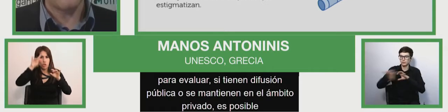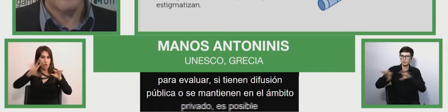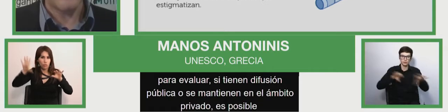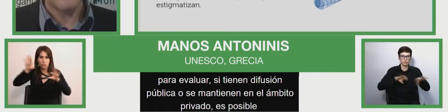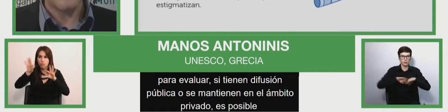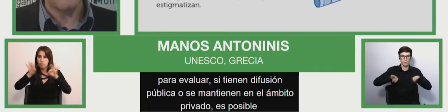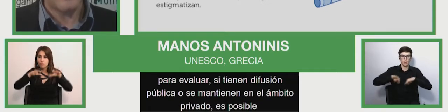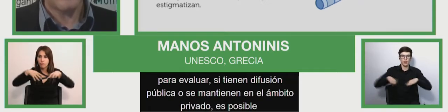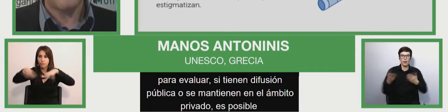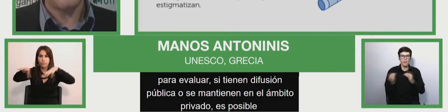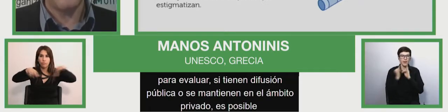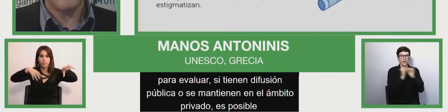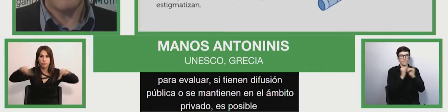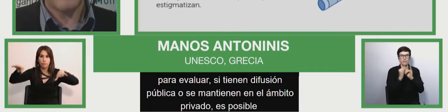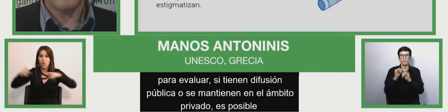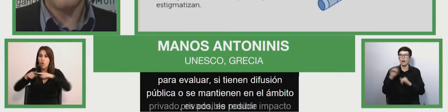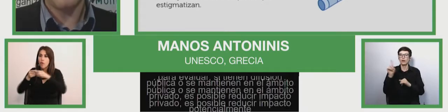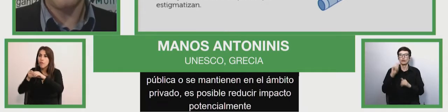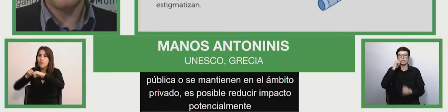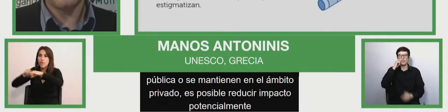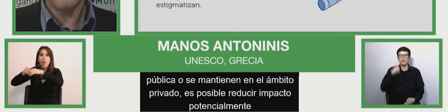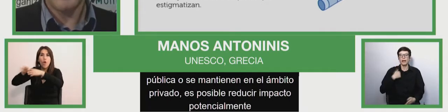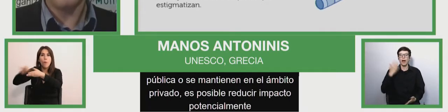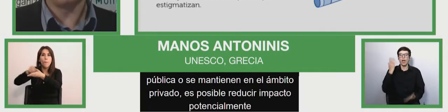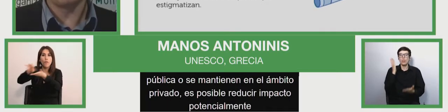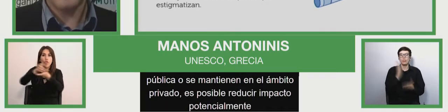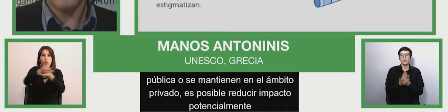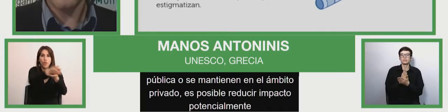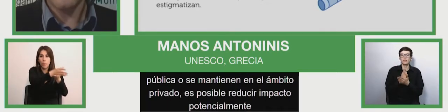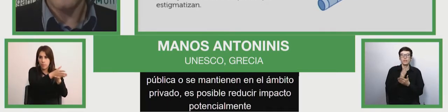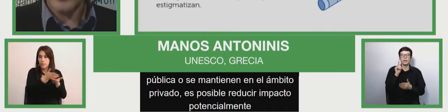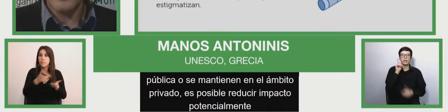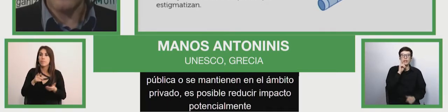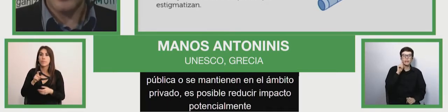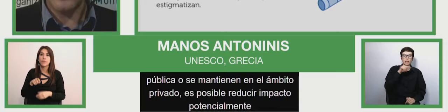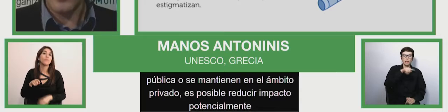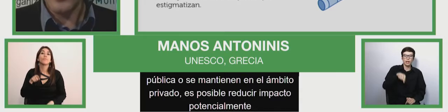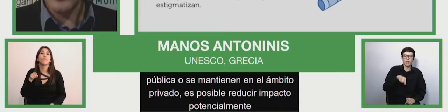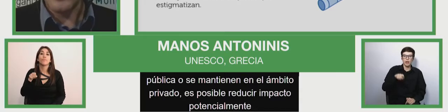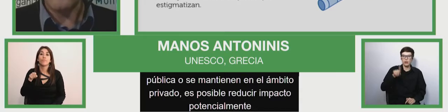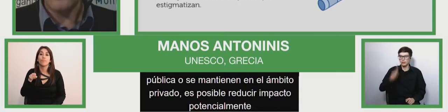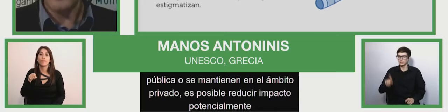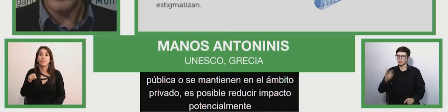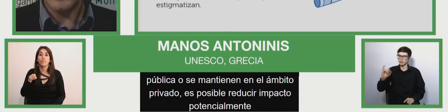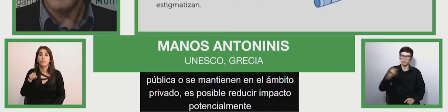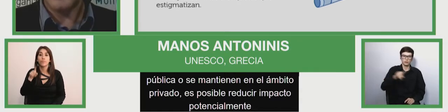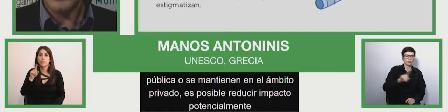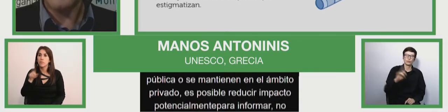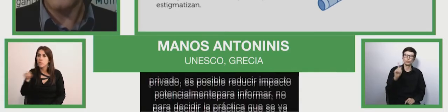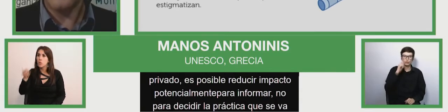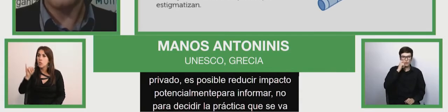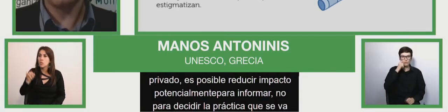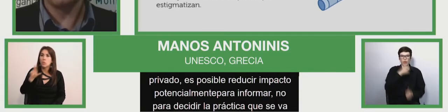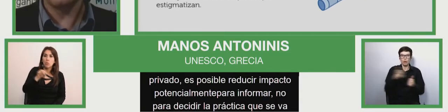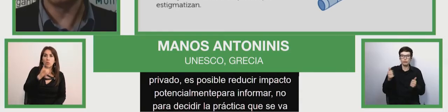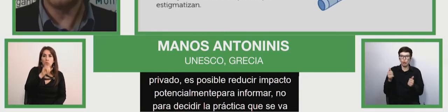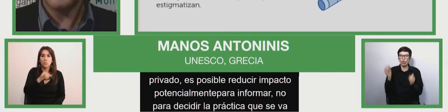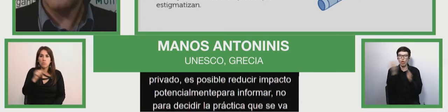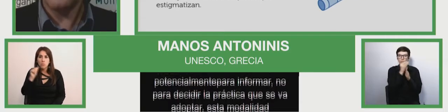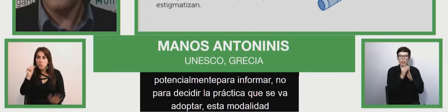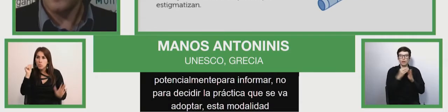informar y no para decidir la práctica que se va a adoptar. Esta modalidad influye en la clase de datos